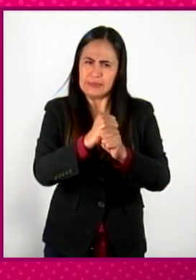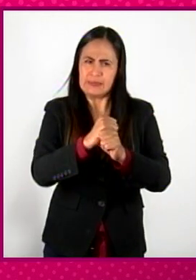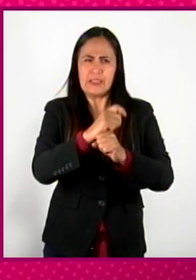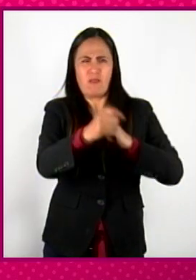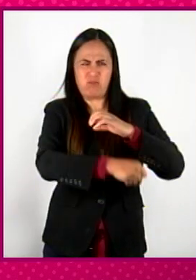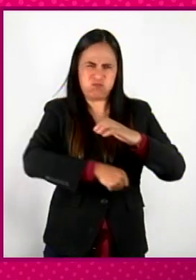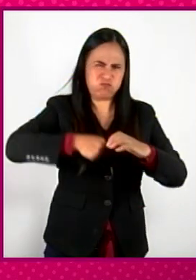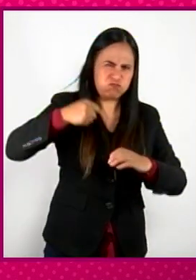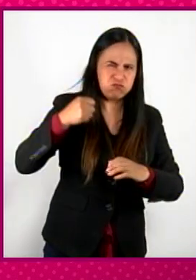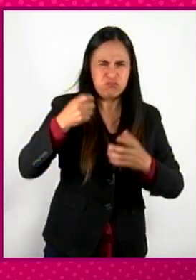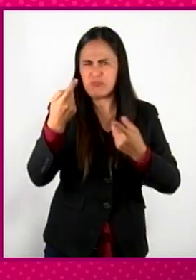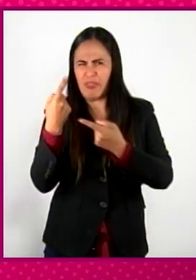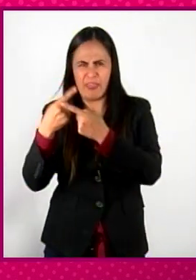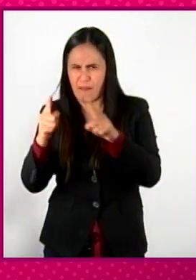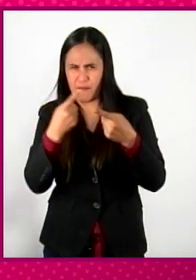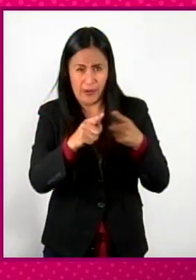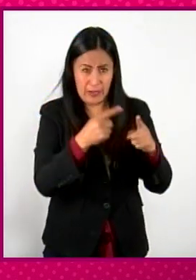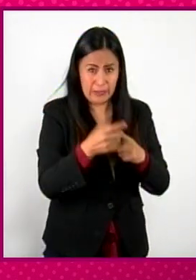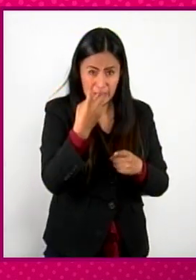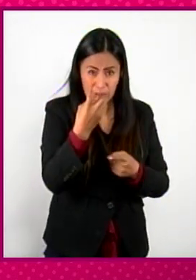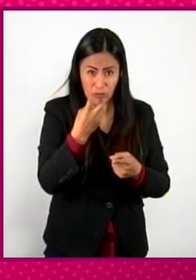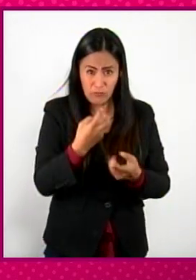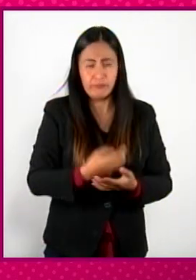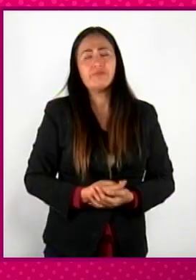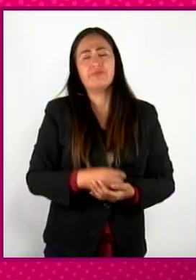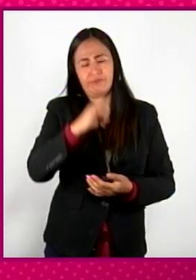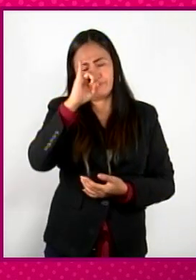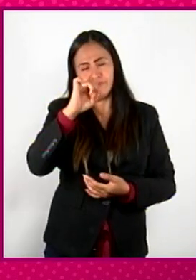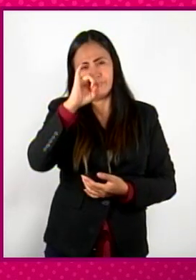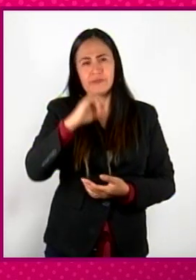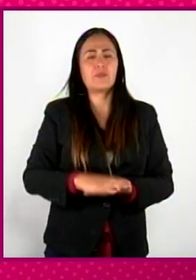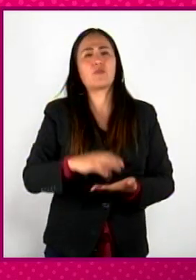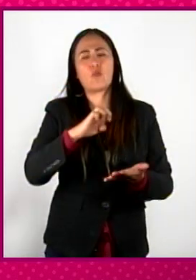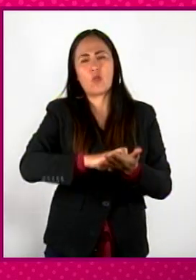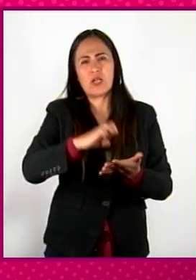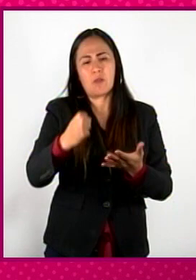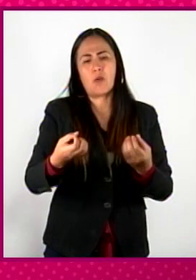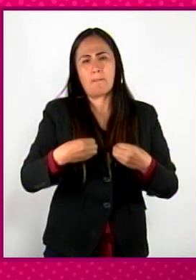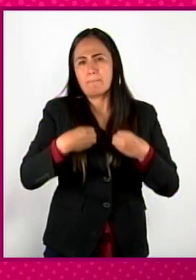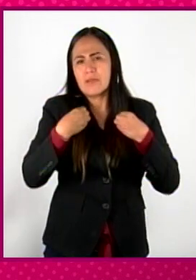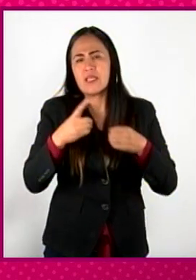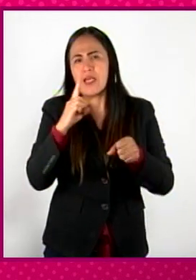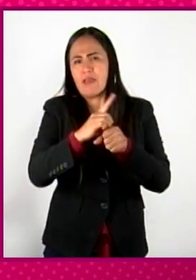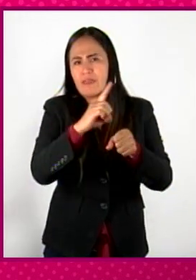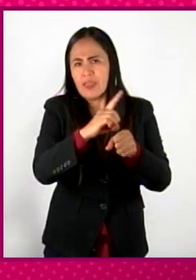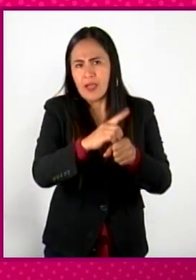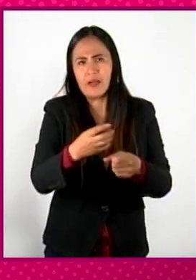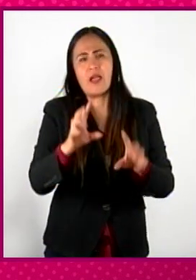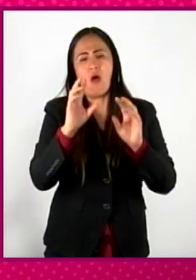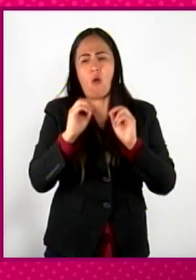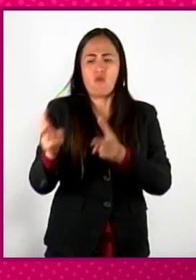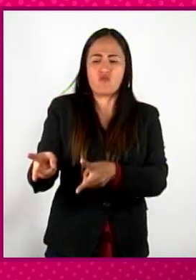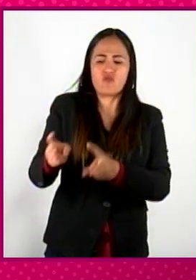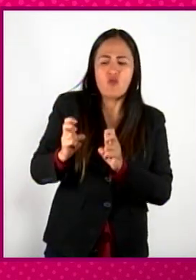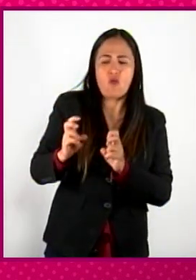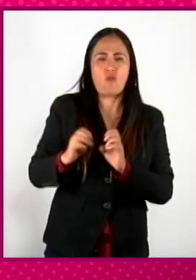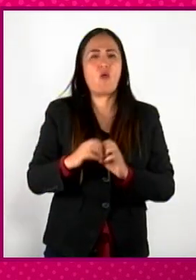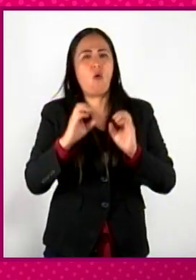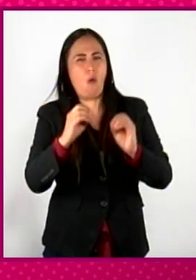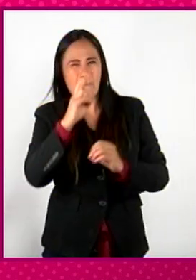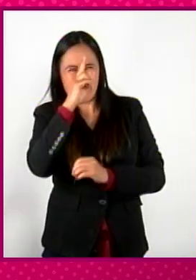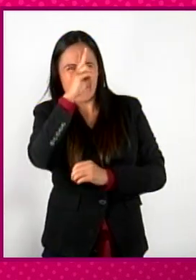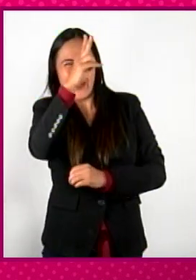Puede haber resistencias de otro tipo que tengan que ver con la resistencia en la vida cotidiana, con los pequeños robos, con las pequeñas